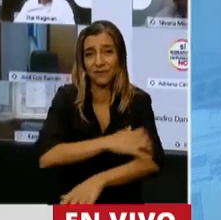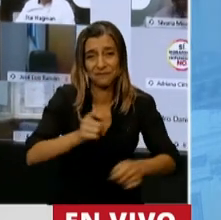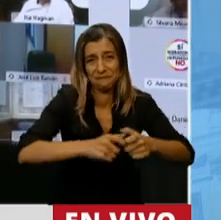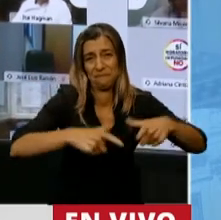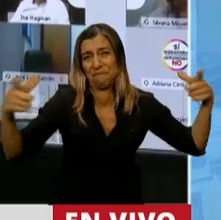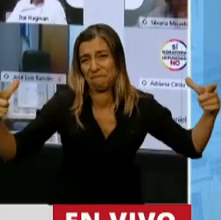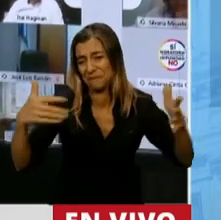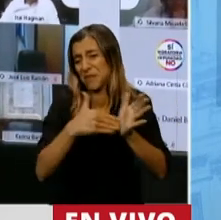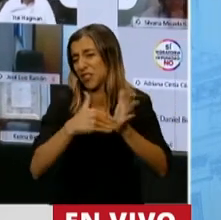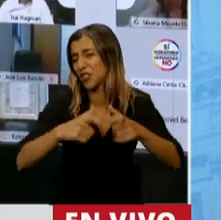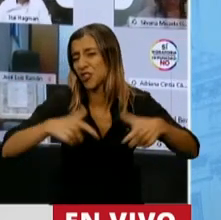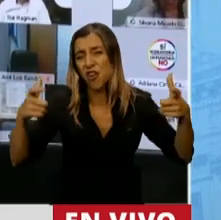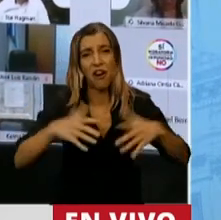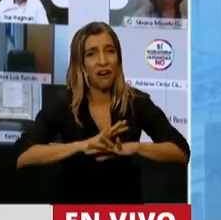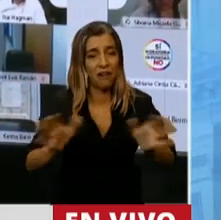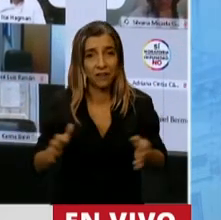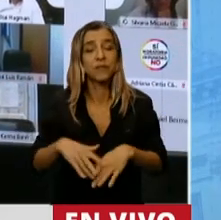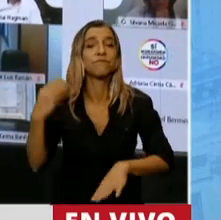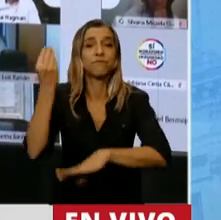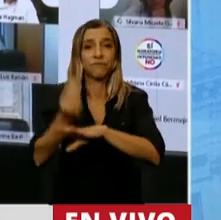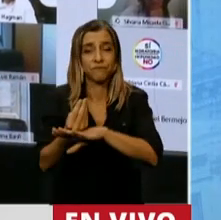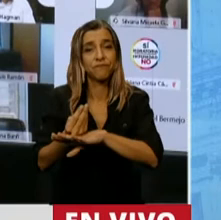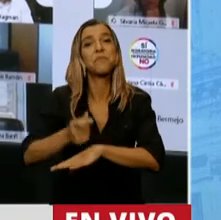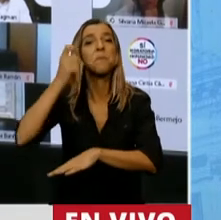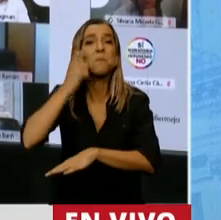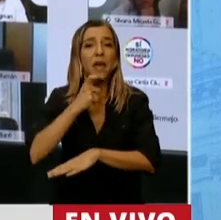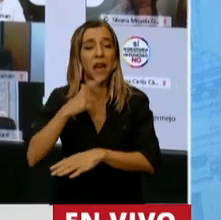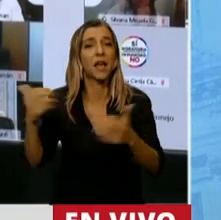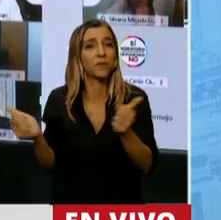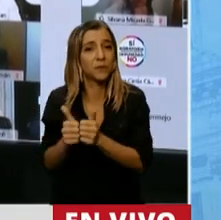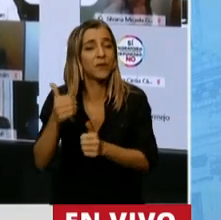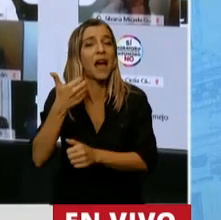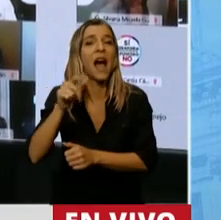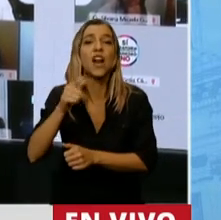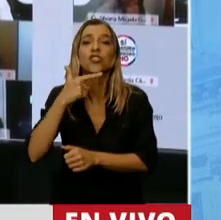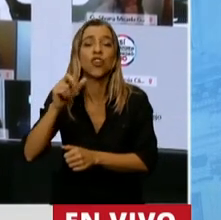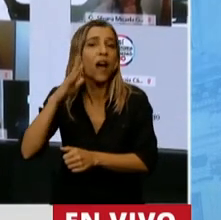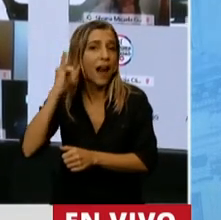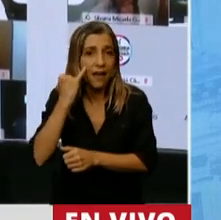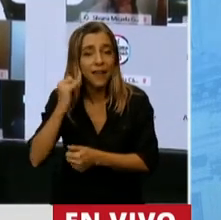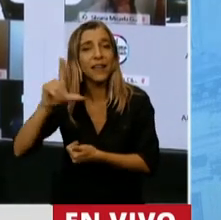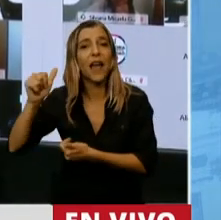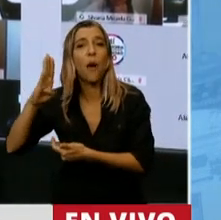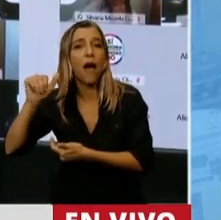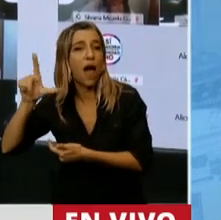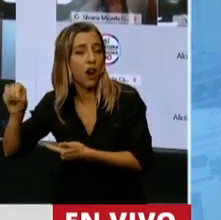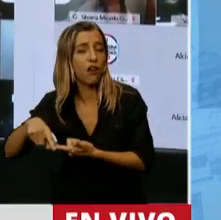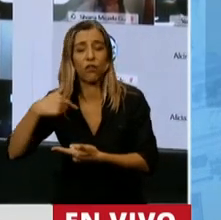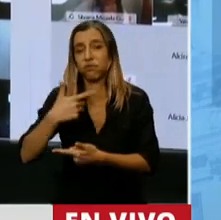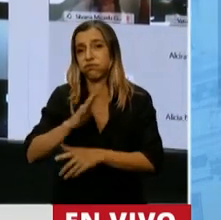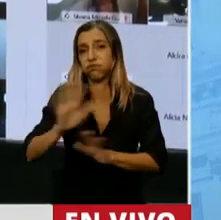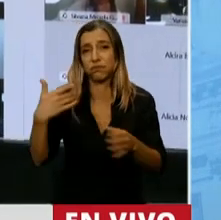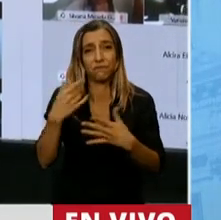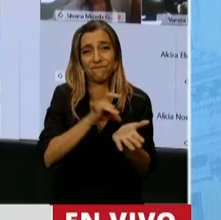Asumió Menem que junto con Alzogaray y Cavallo impusieron el neoliberalismo, miles de despidos